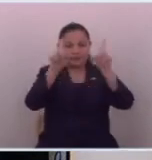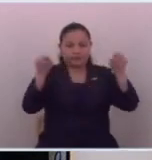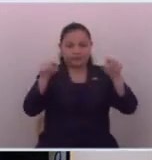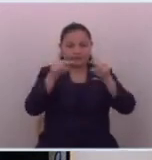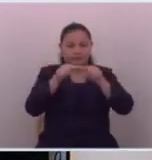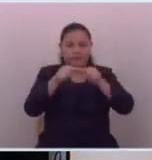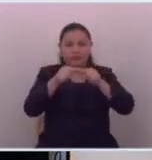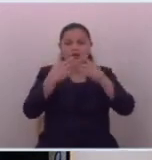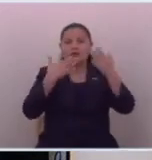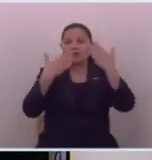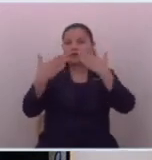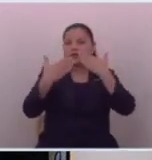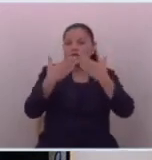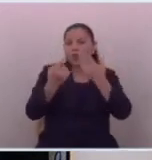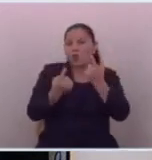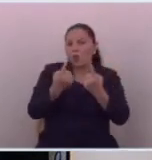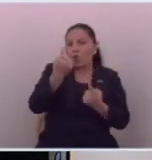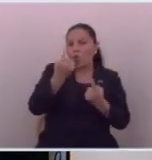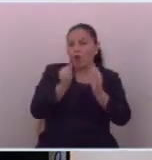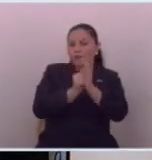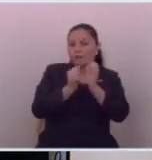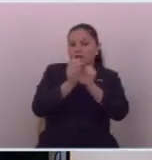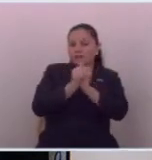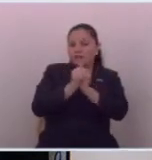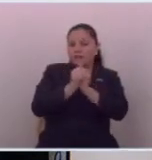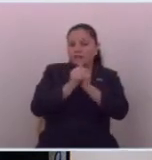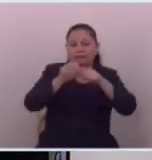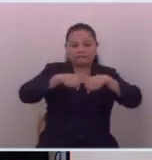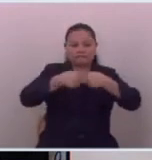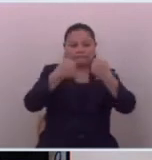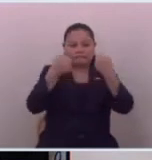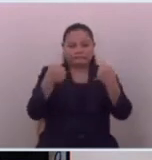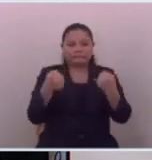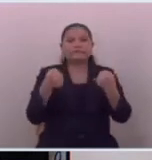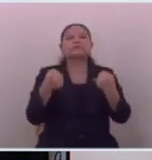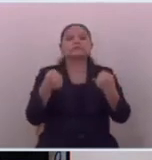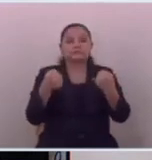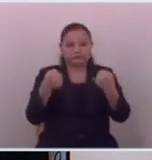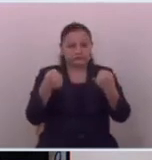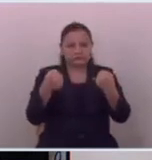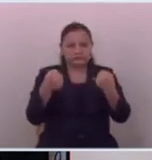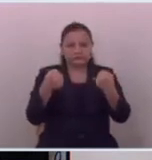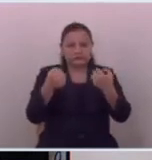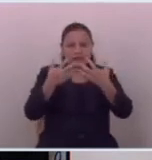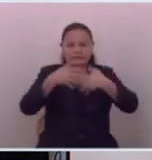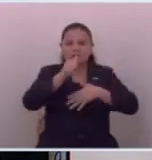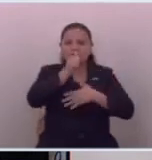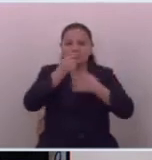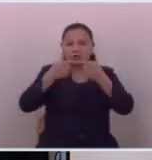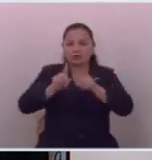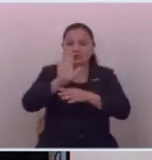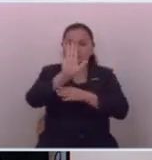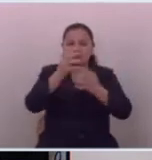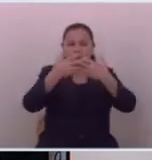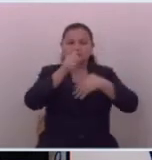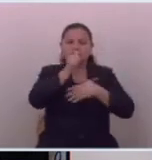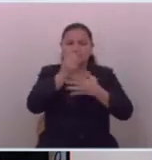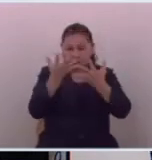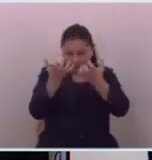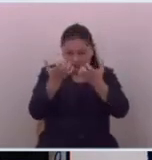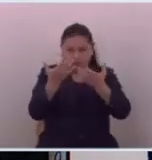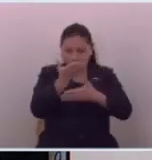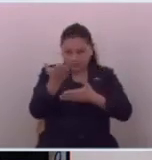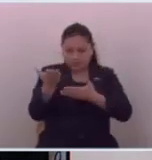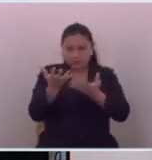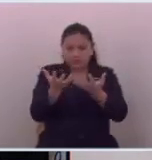salió explicando cuál había sido el problema es una banca rota es una quiebra lo que sucedió en esa empresa que quieren que